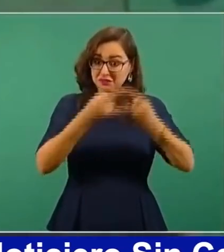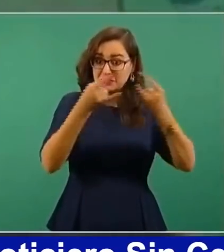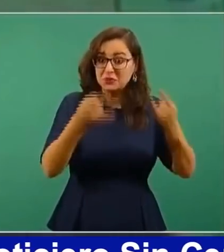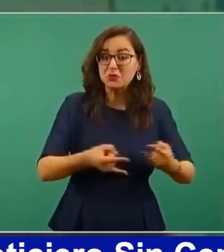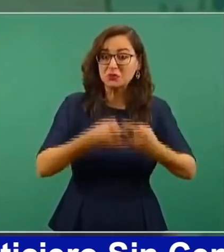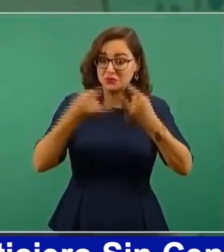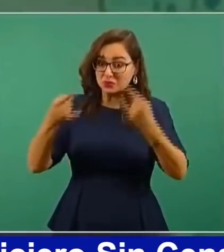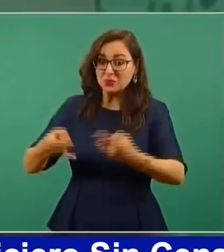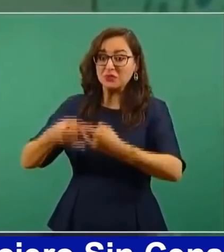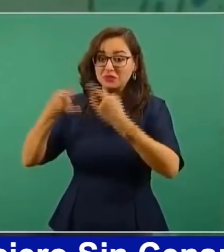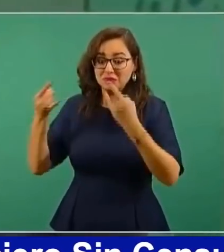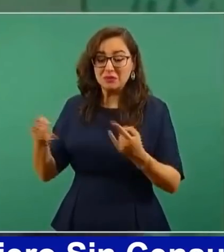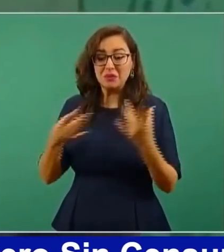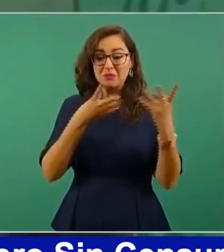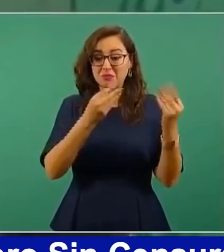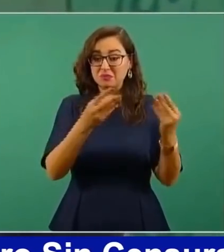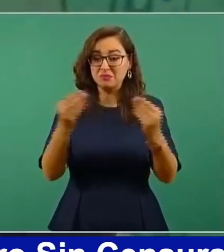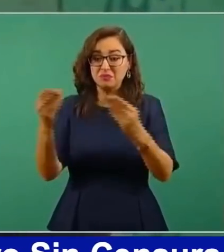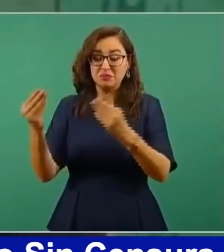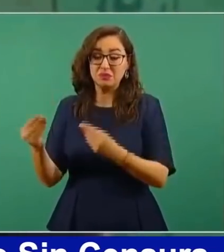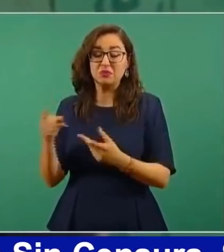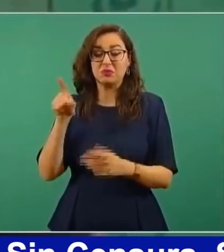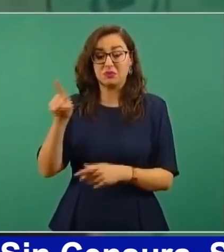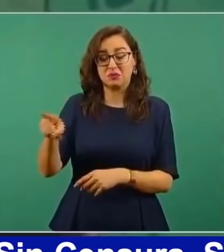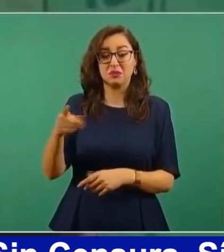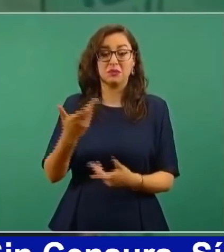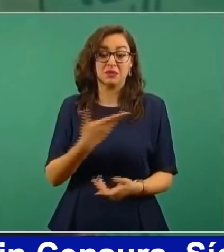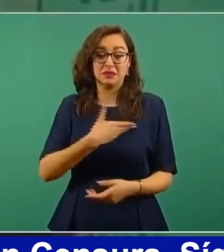de Díaz Ordaz